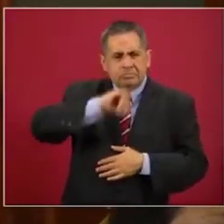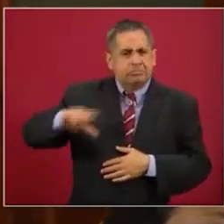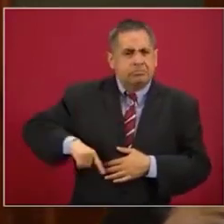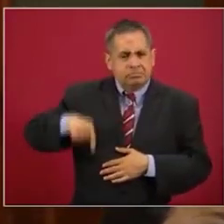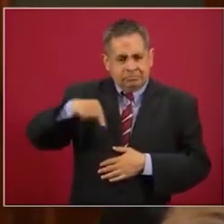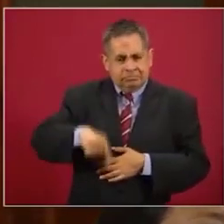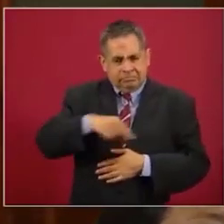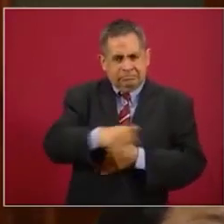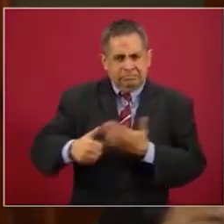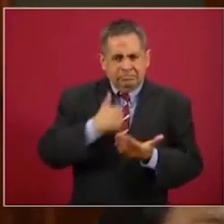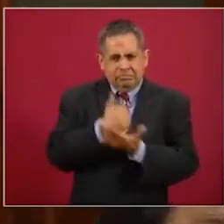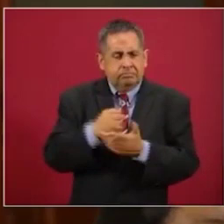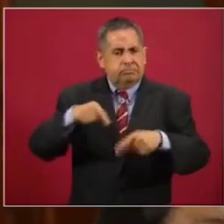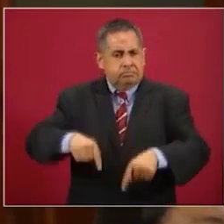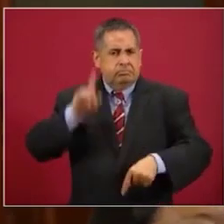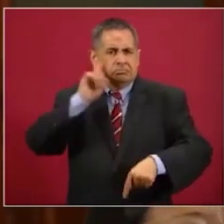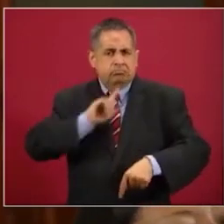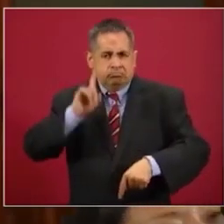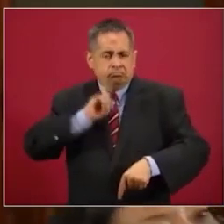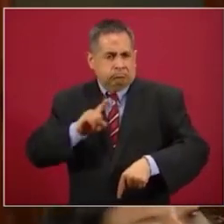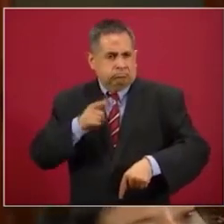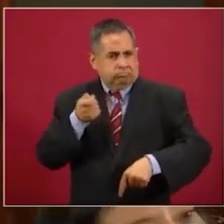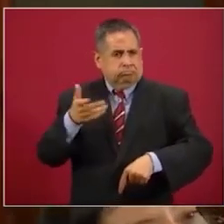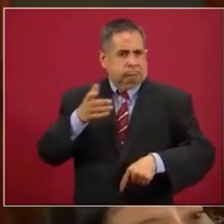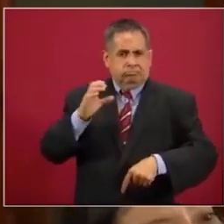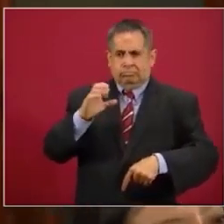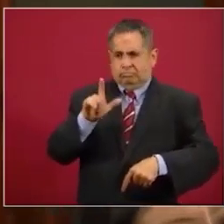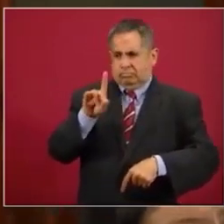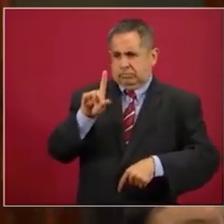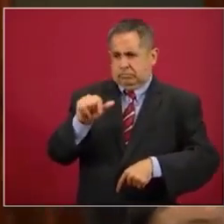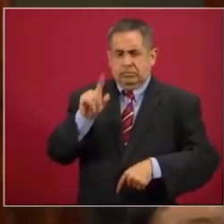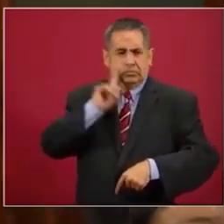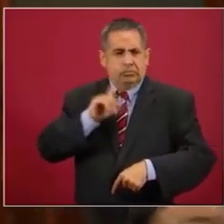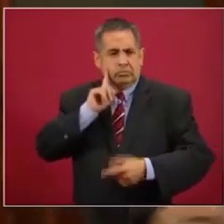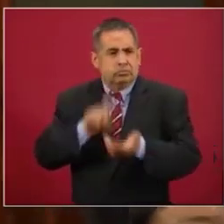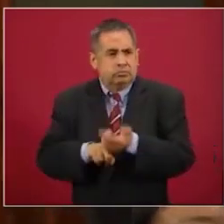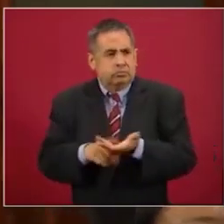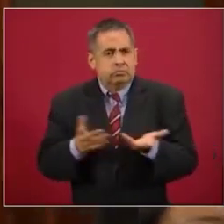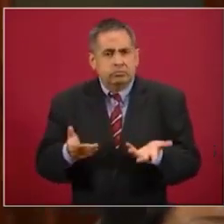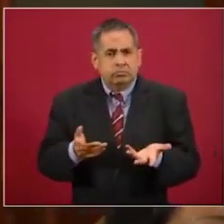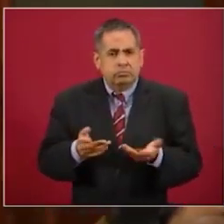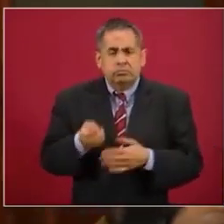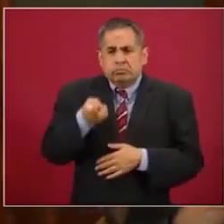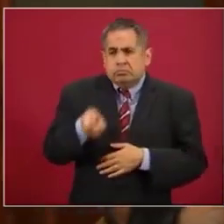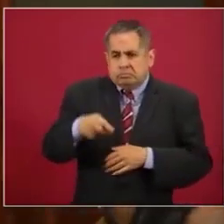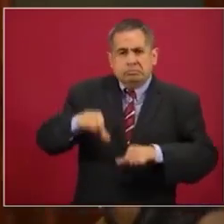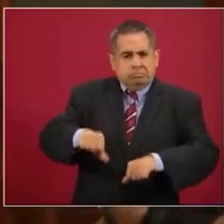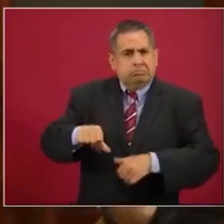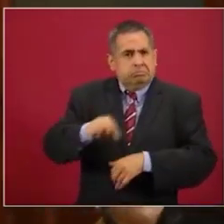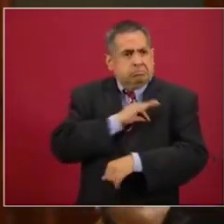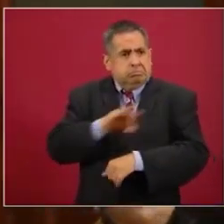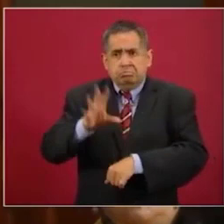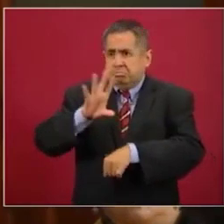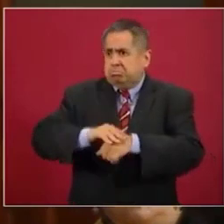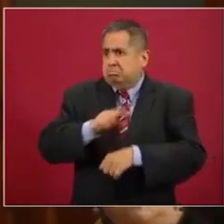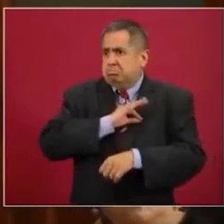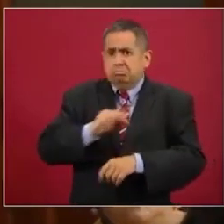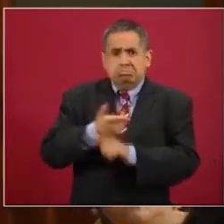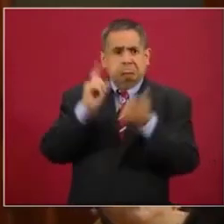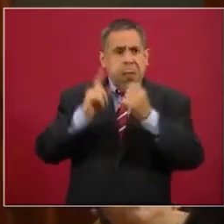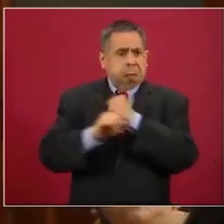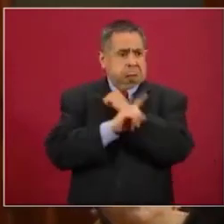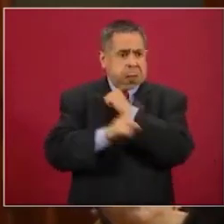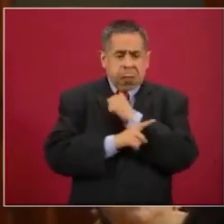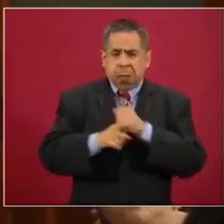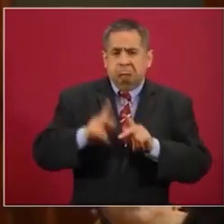esta ciudad es mujer, la señora Claudia Sheinbaum, y aquí no se permite, se permite el aborto, aquí incluso muchas mujeres